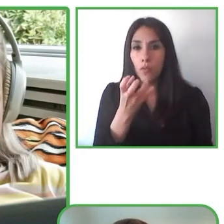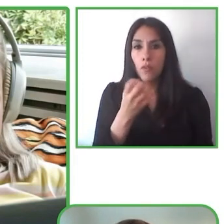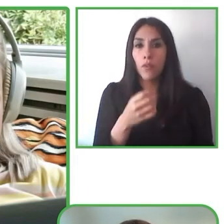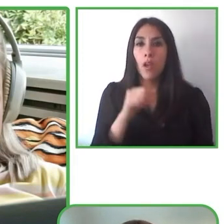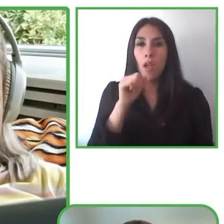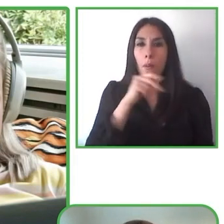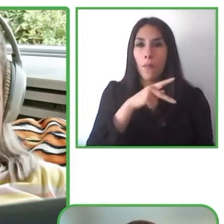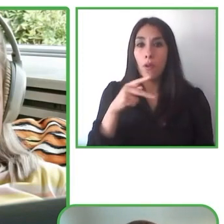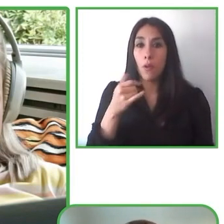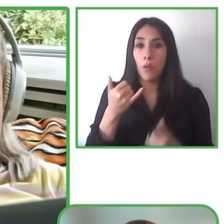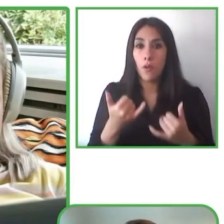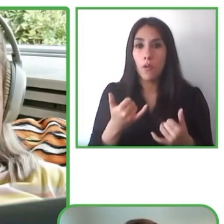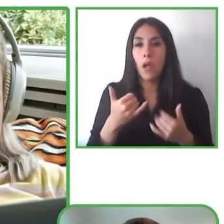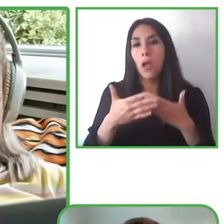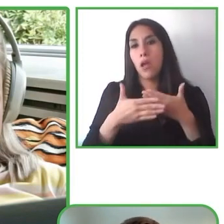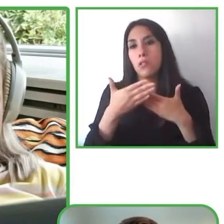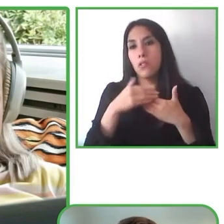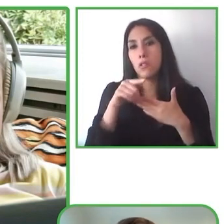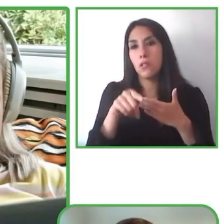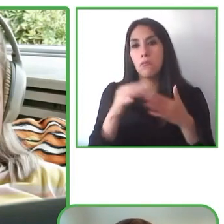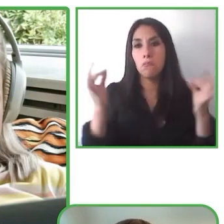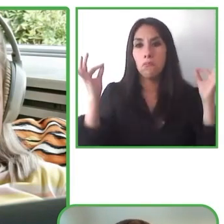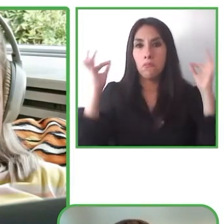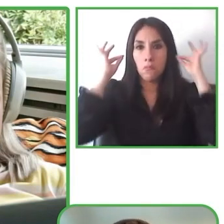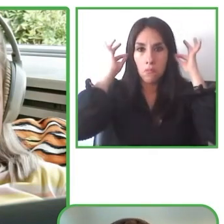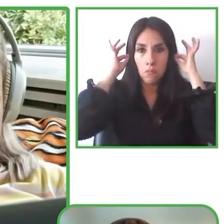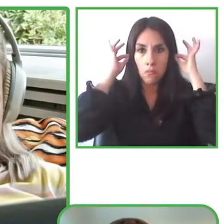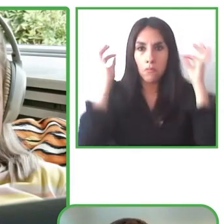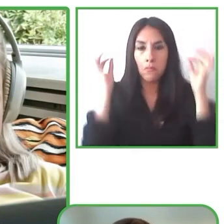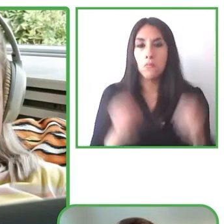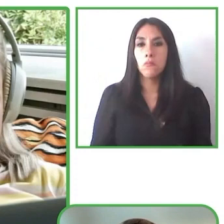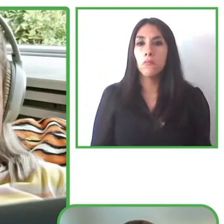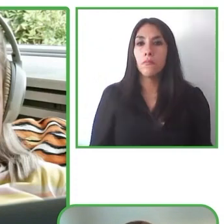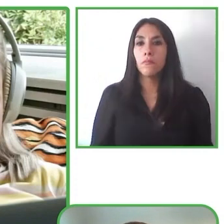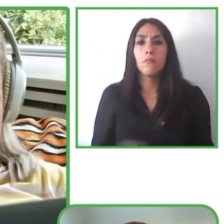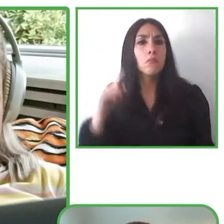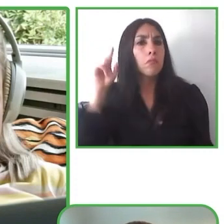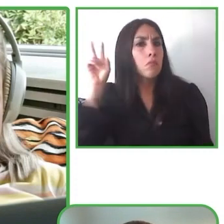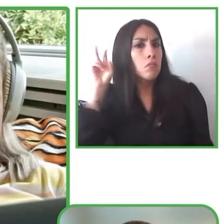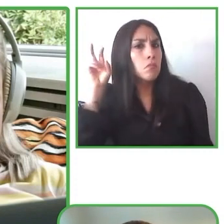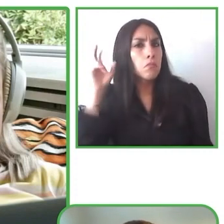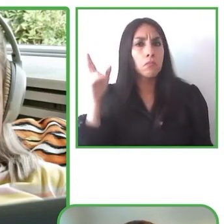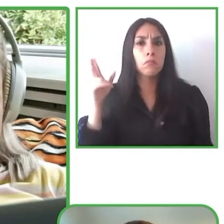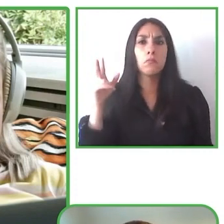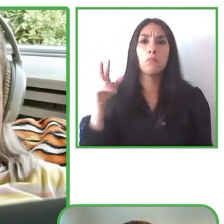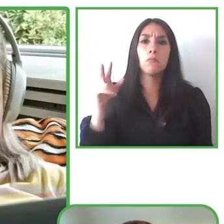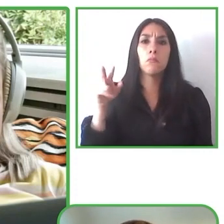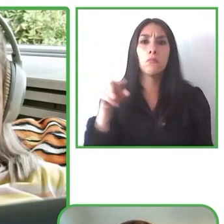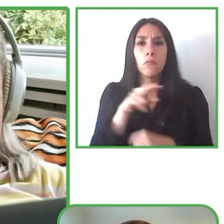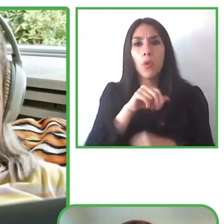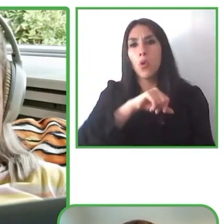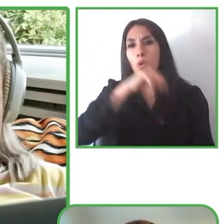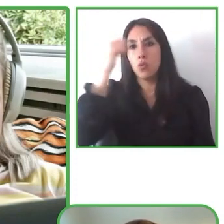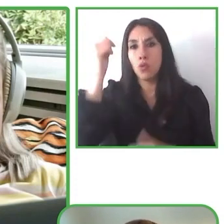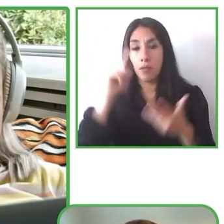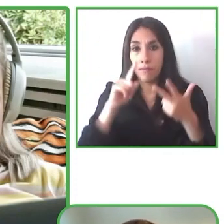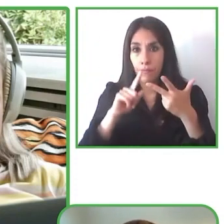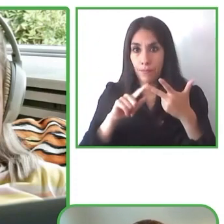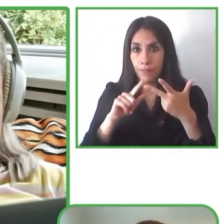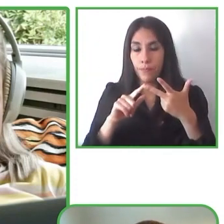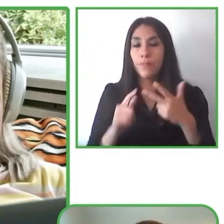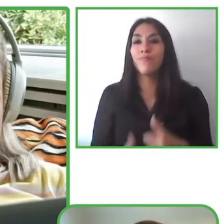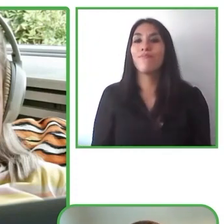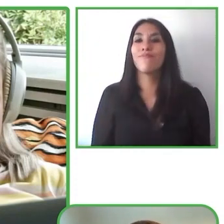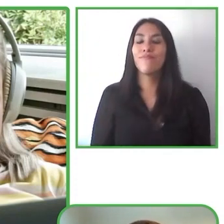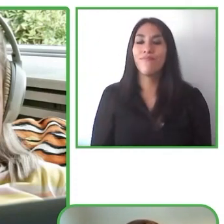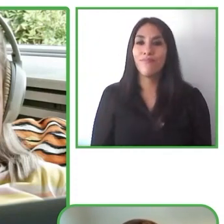acceso completo a todos los materiales educativos luego tenemos Subreader Home